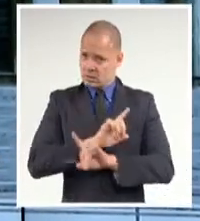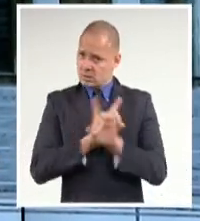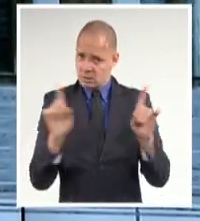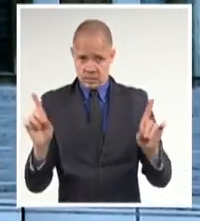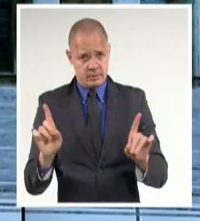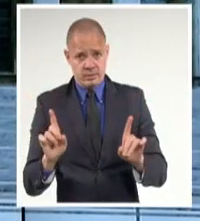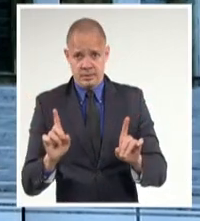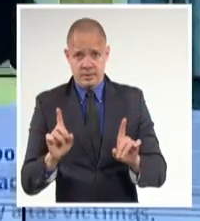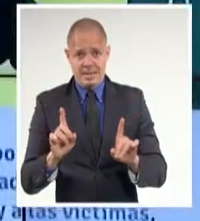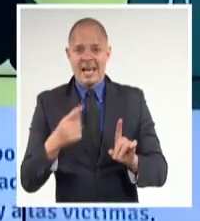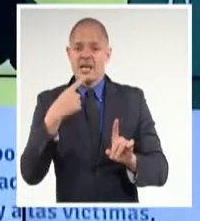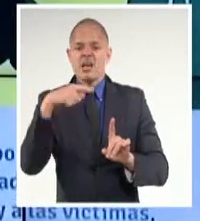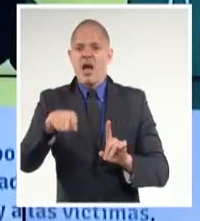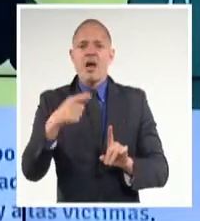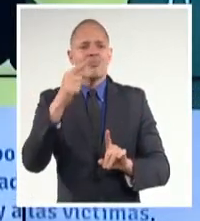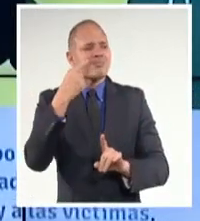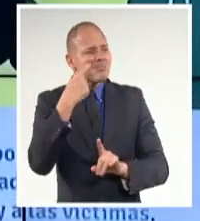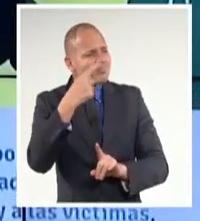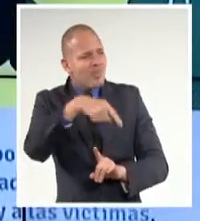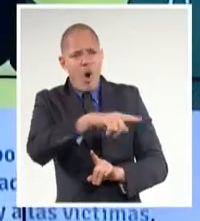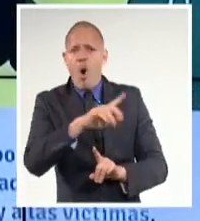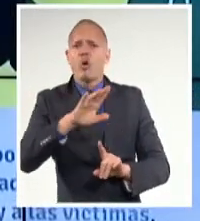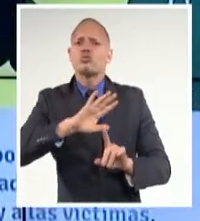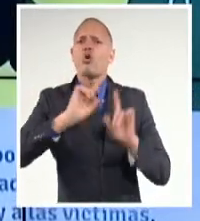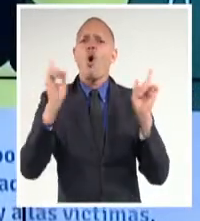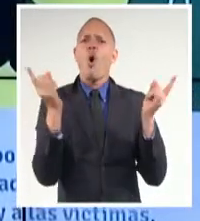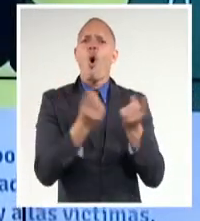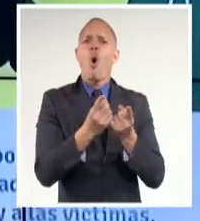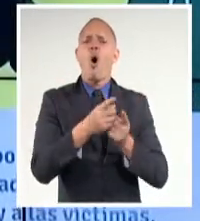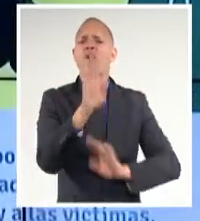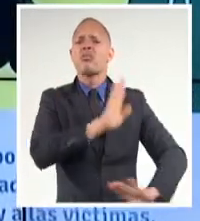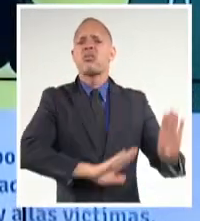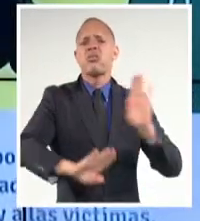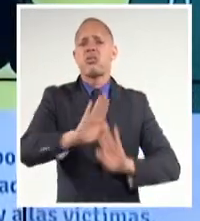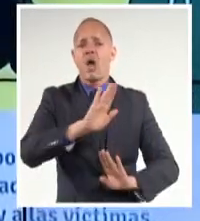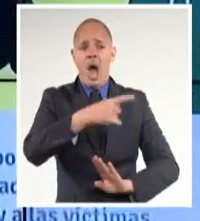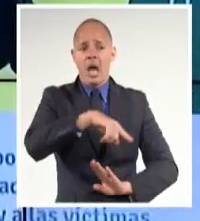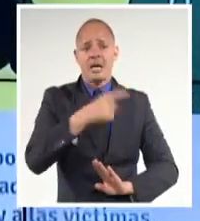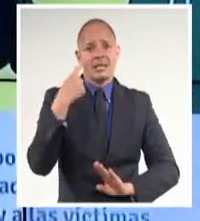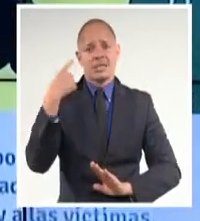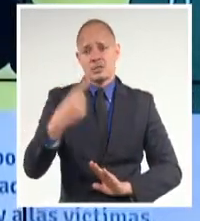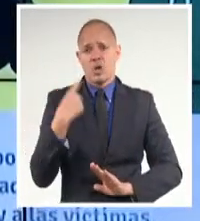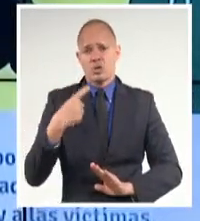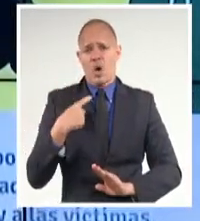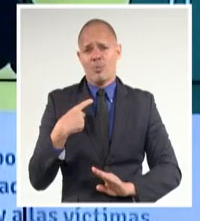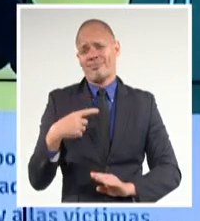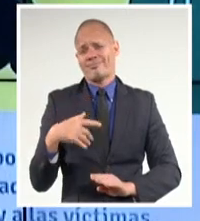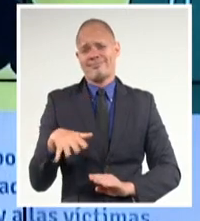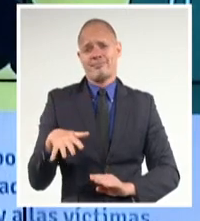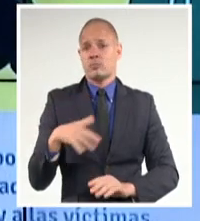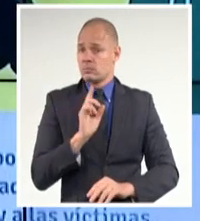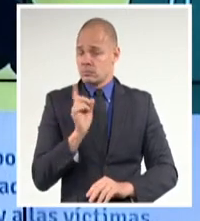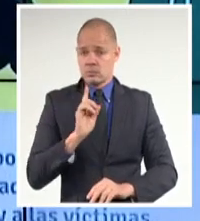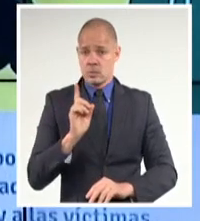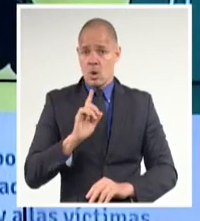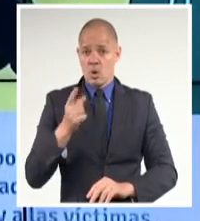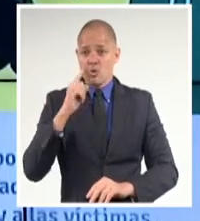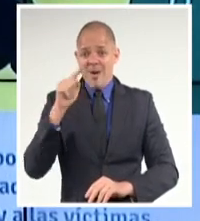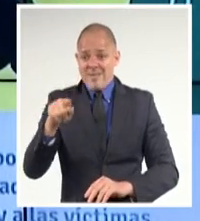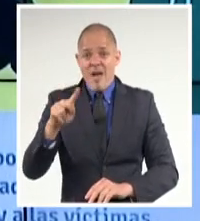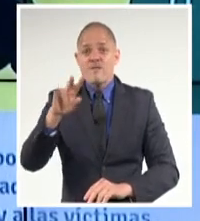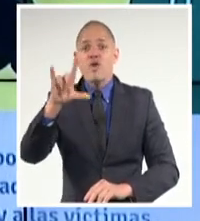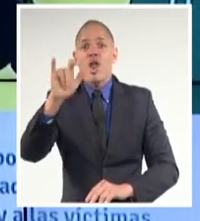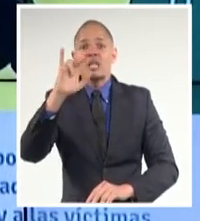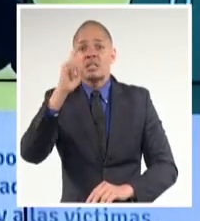en defensa de toda la justicia posible y con tolerancia cero ante cualquier manifestación de violencia hacia cualquiera